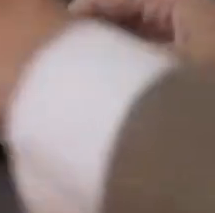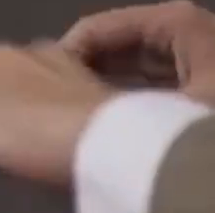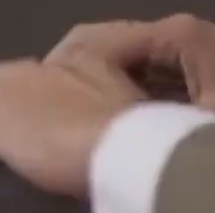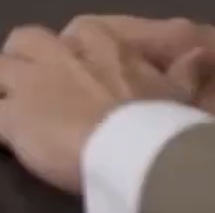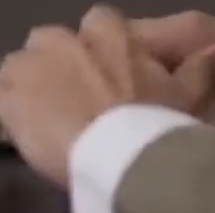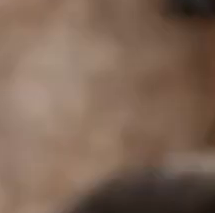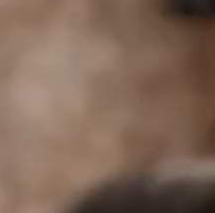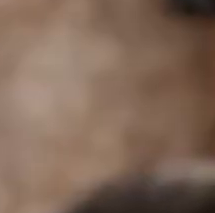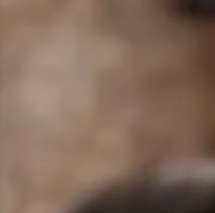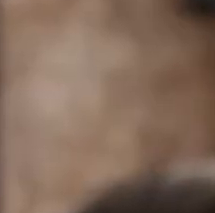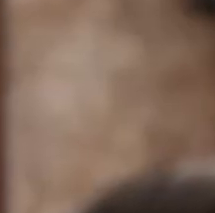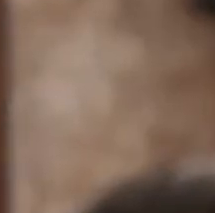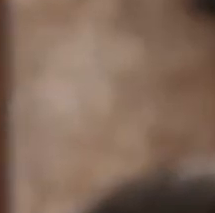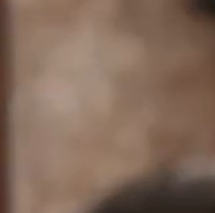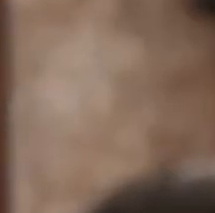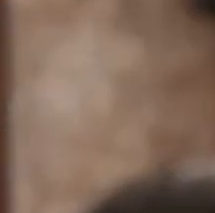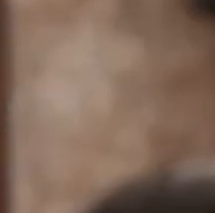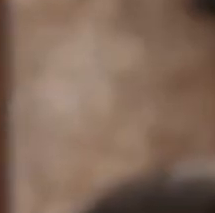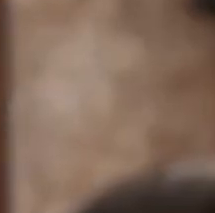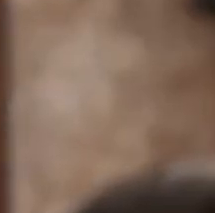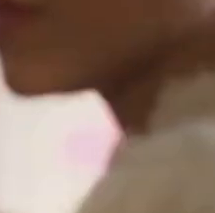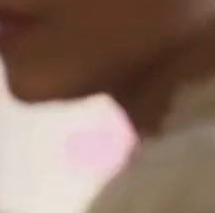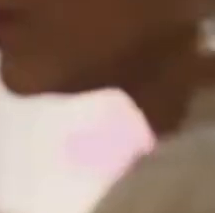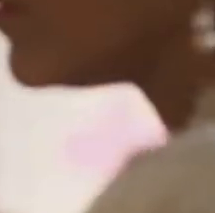Teniendo a la señora Tenoria como testigo.